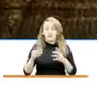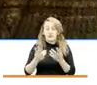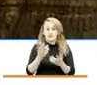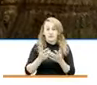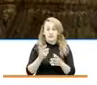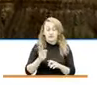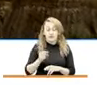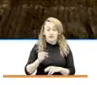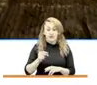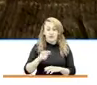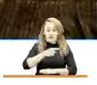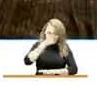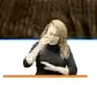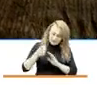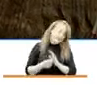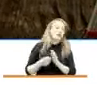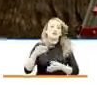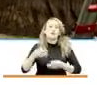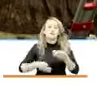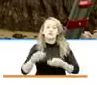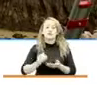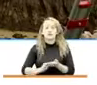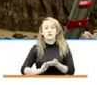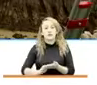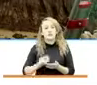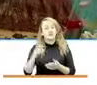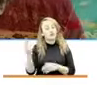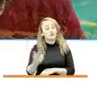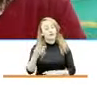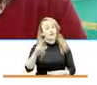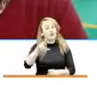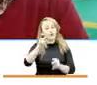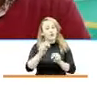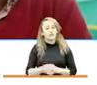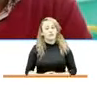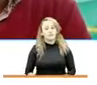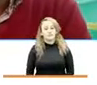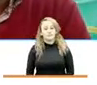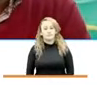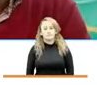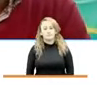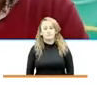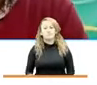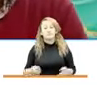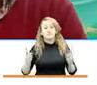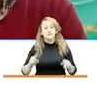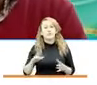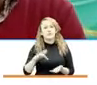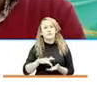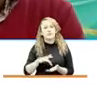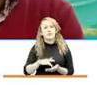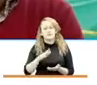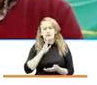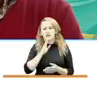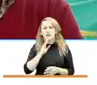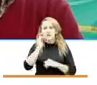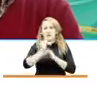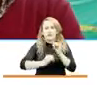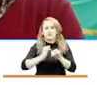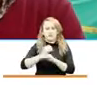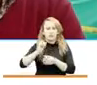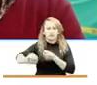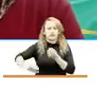Verdad, Justicia y Reparación y No Repetición. También participaron cooperantes internacionales,